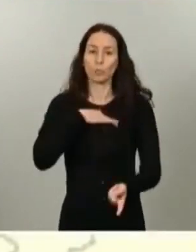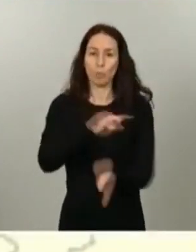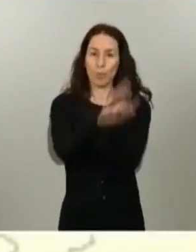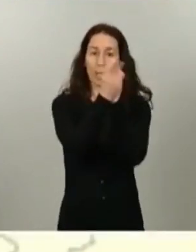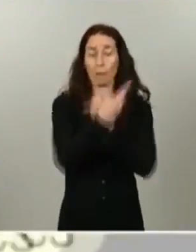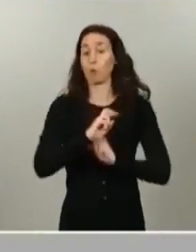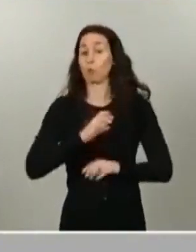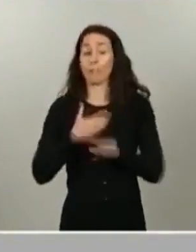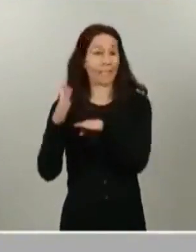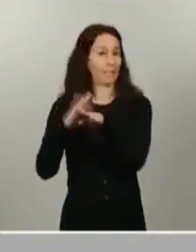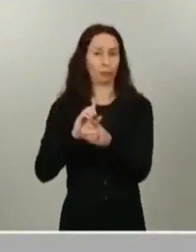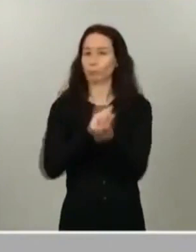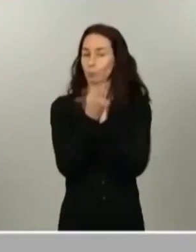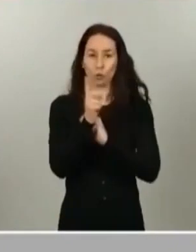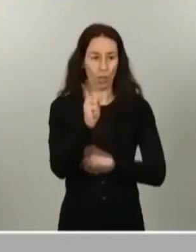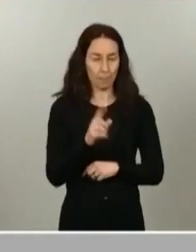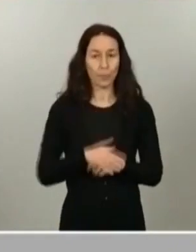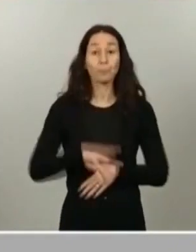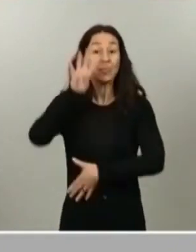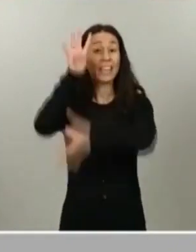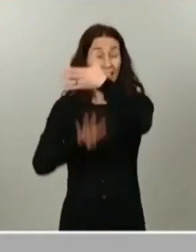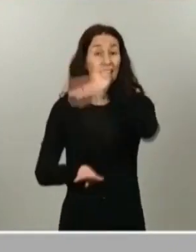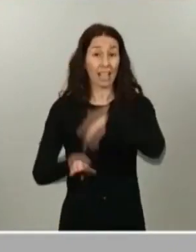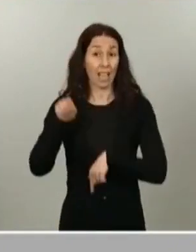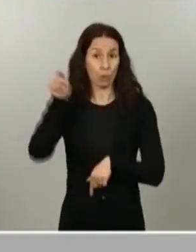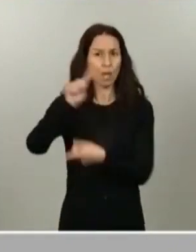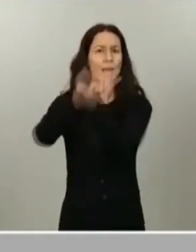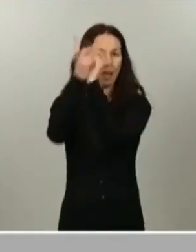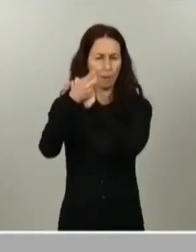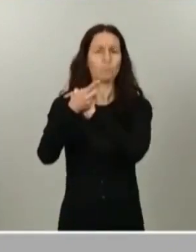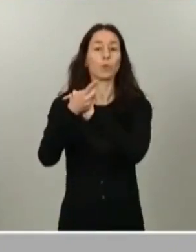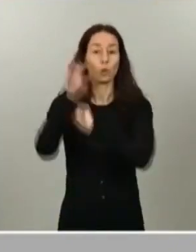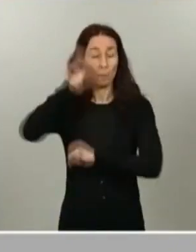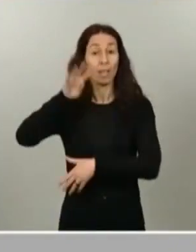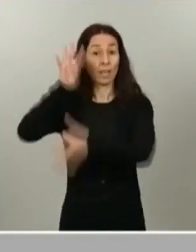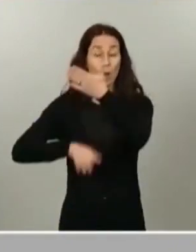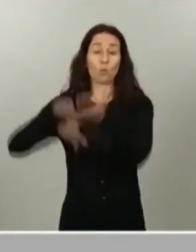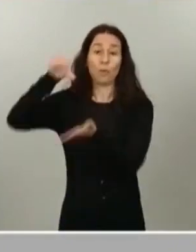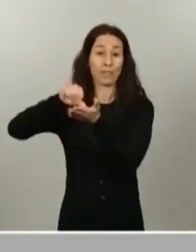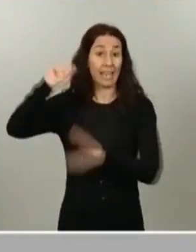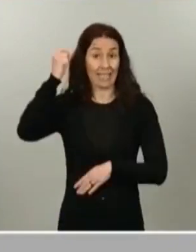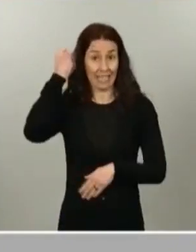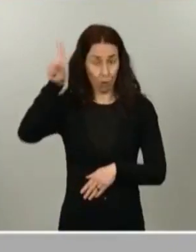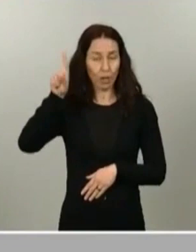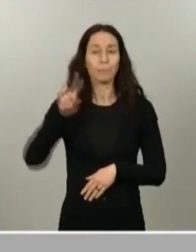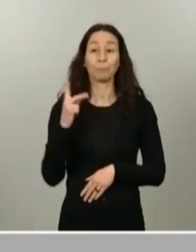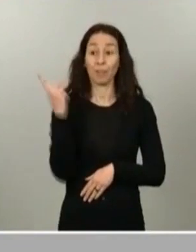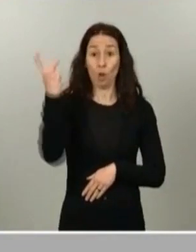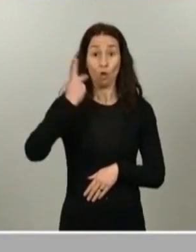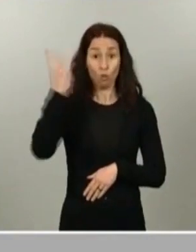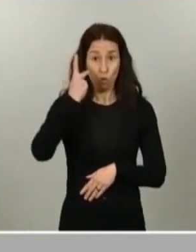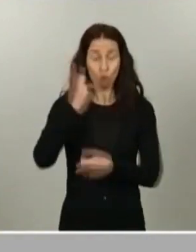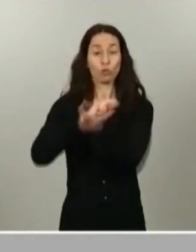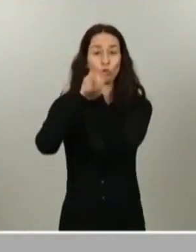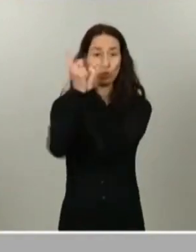Cataluña ha solicitado cambio de fase para Cataluña Central y Girona. Ambas zonas pasan a